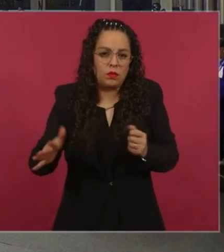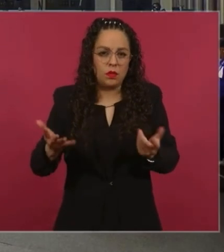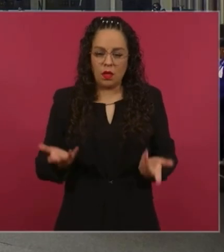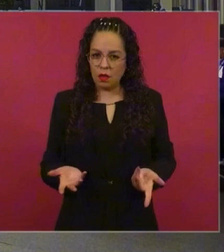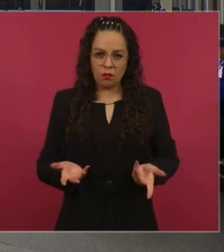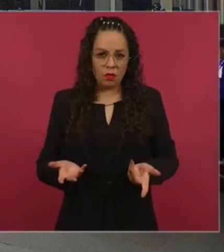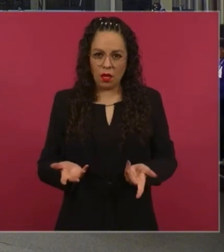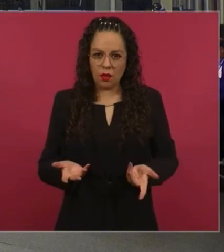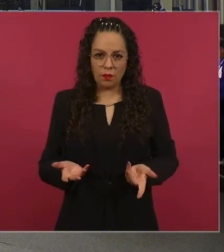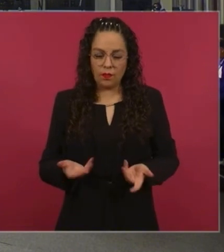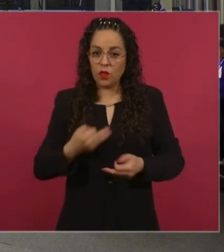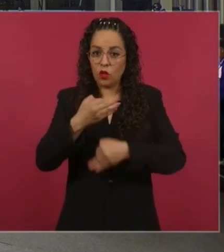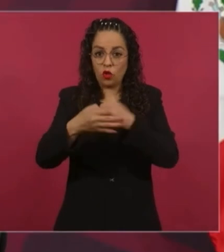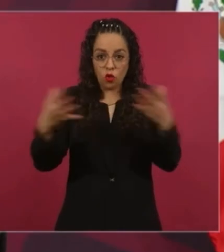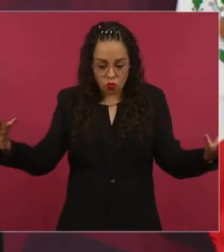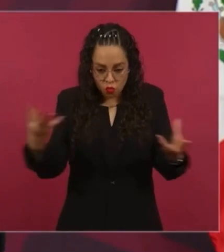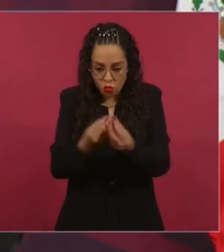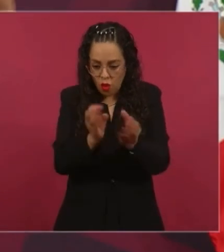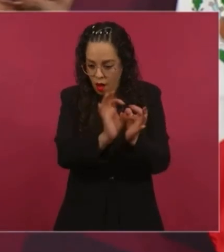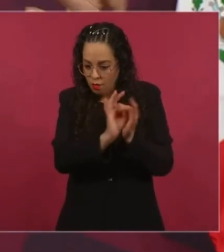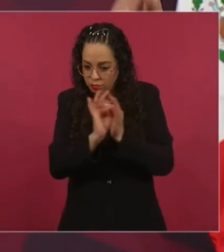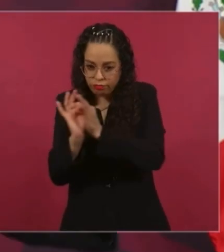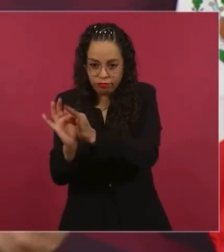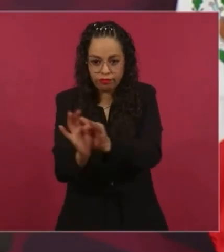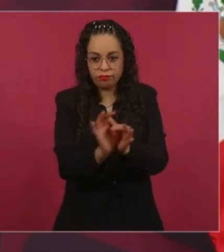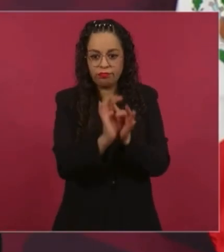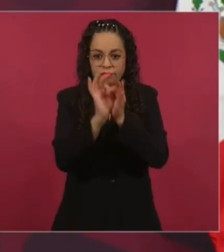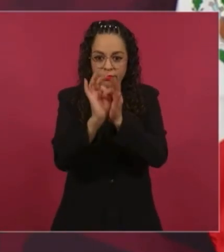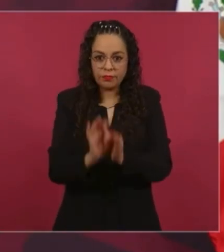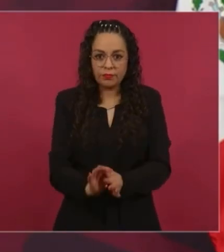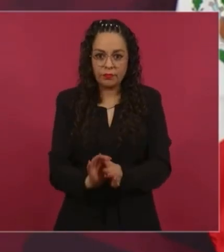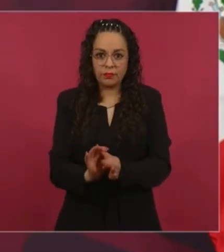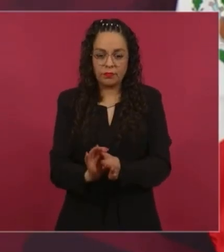Sector privado es importantísimo,